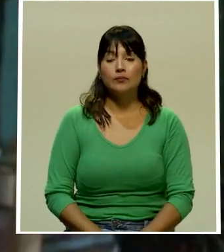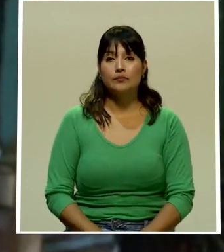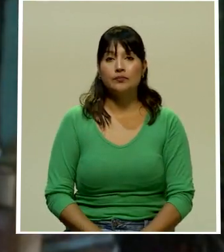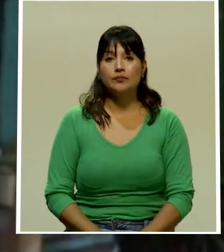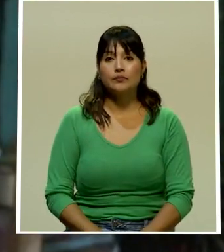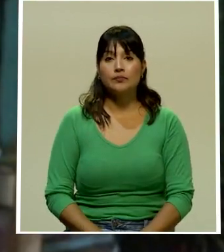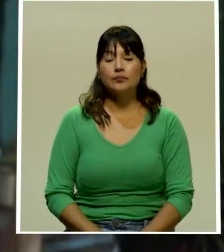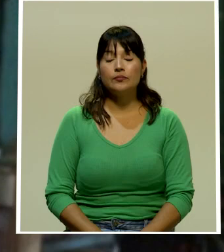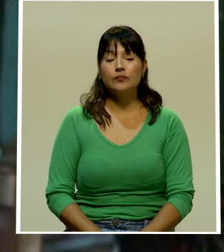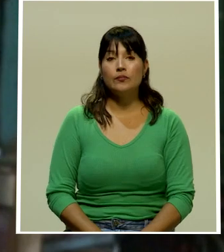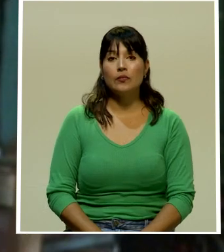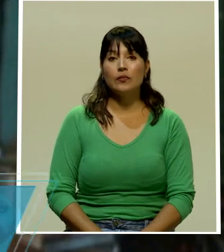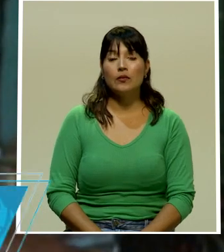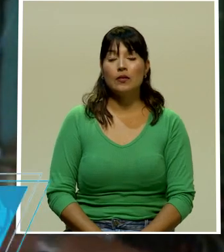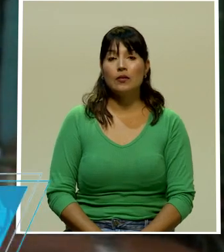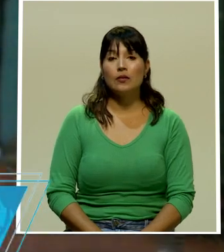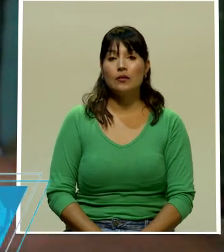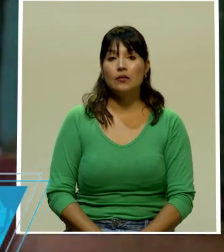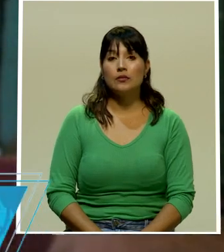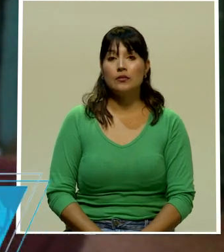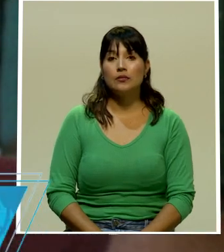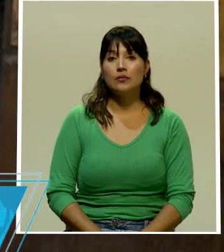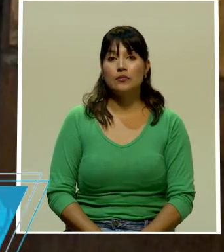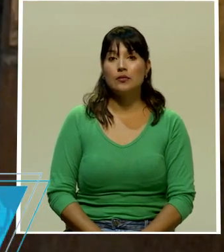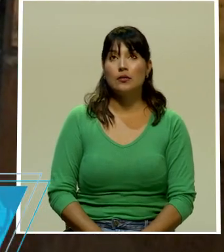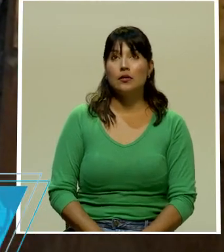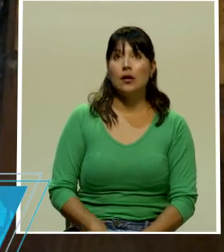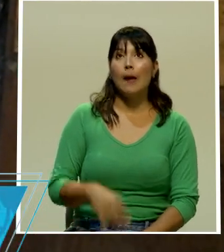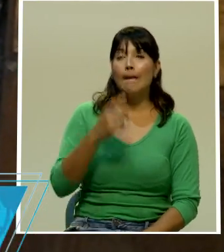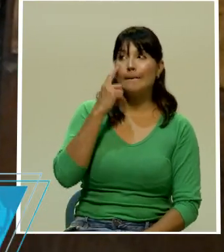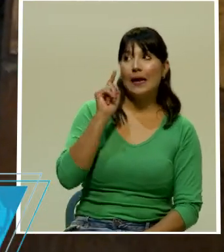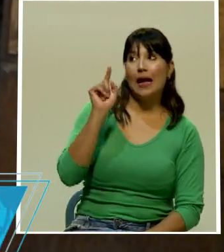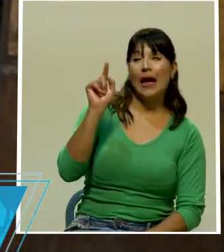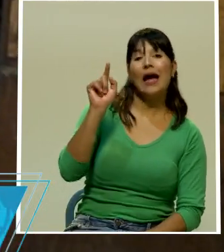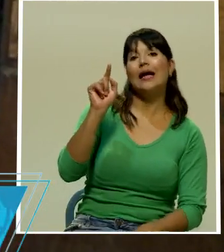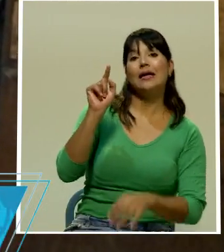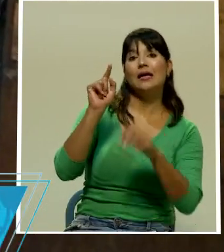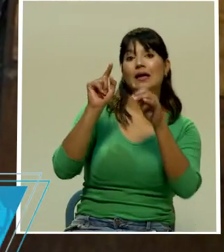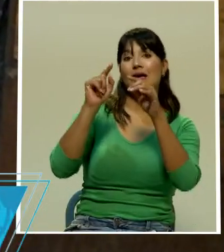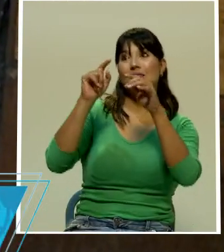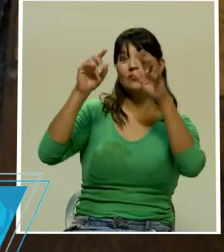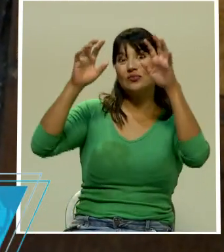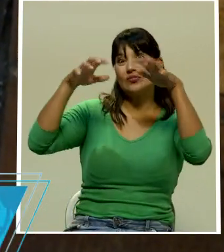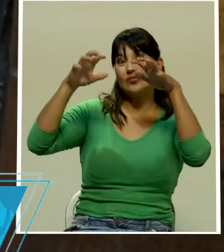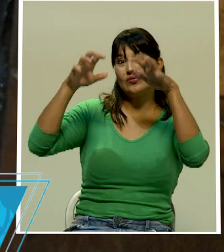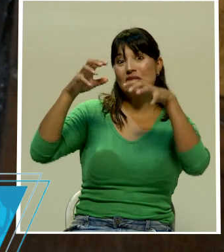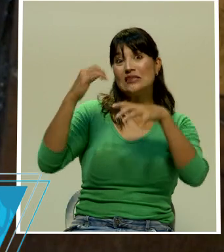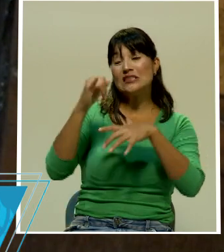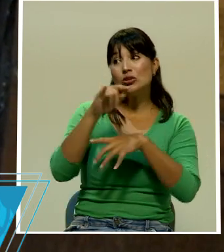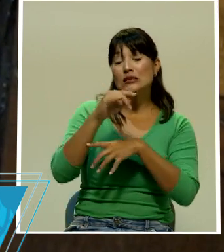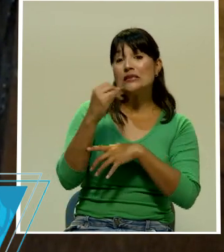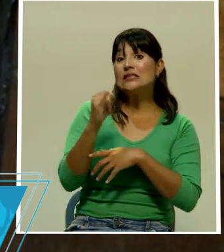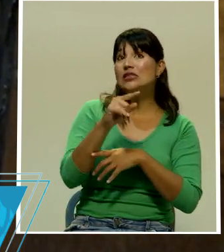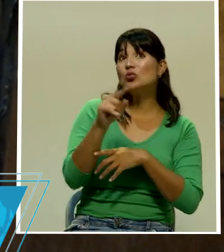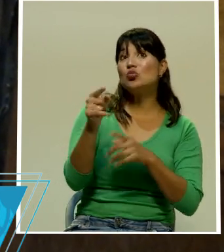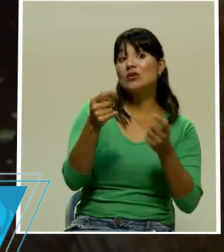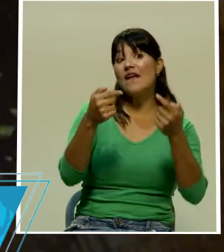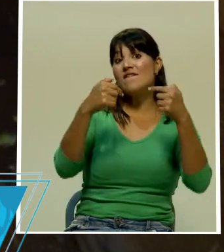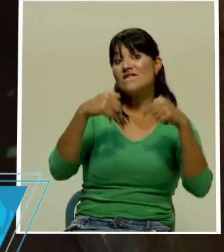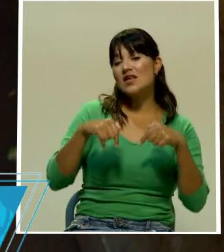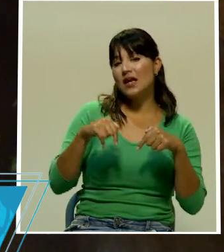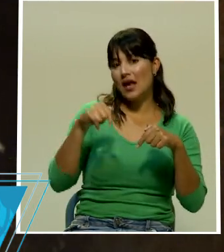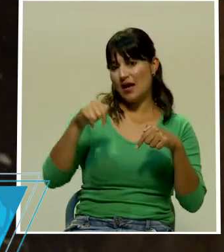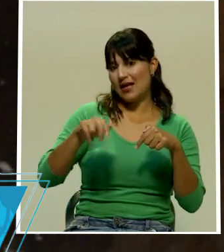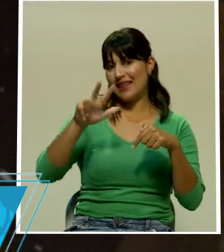Ahí está la señal, vea, los chorros de agua. Si hubiera venido así media hora, eso está